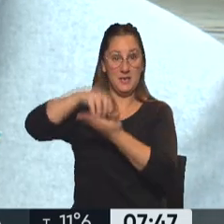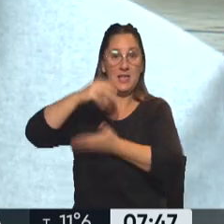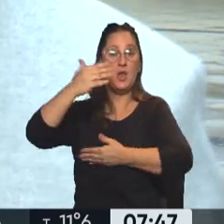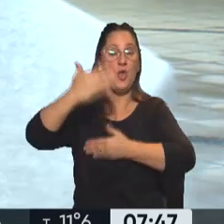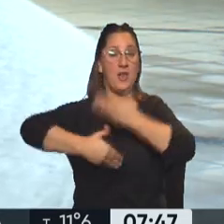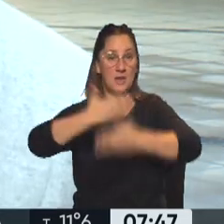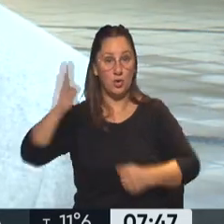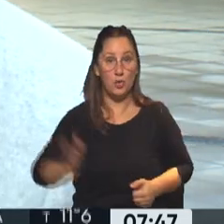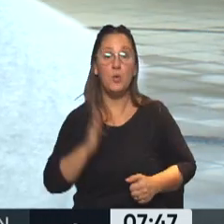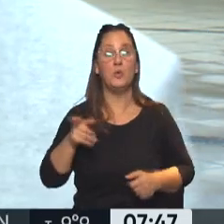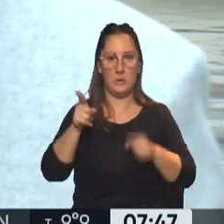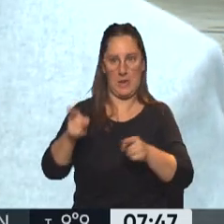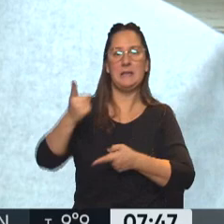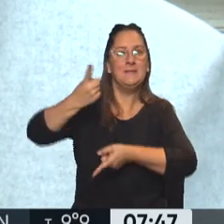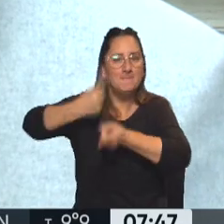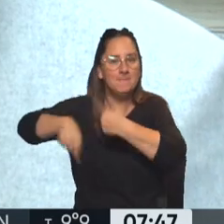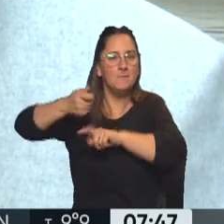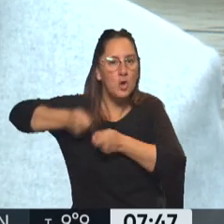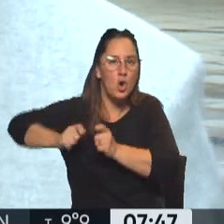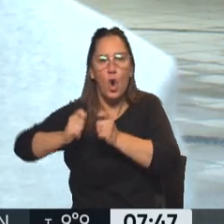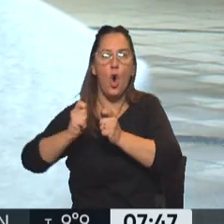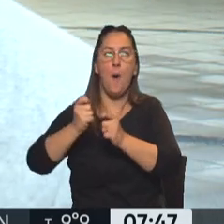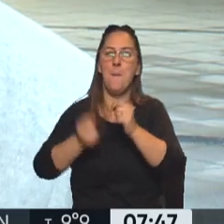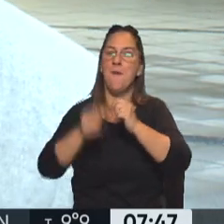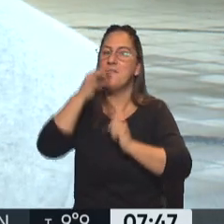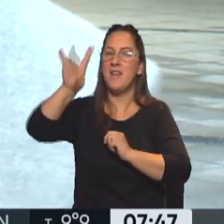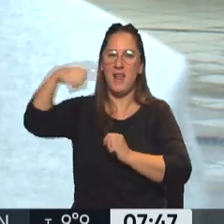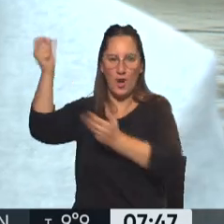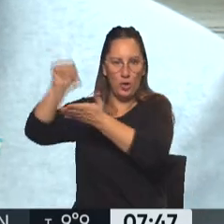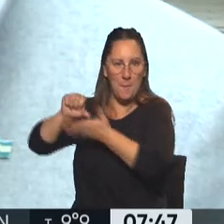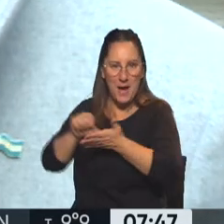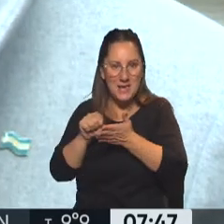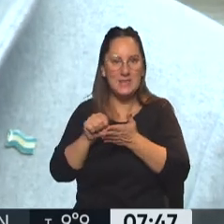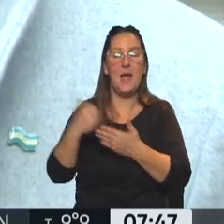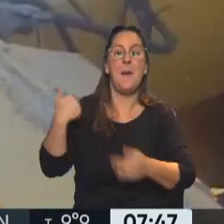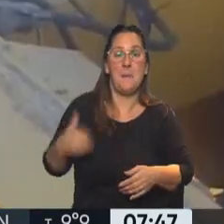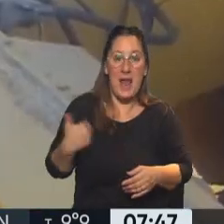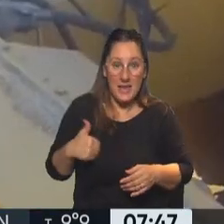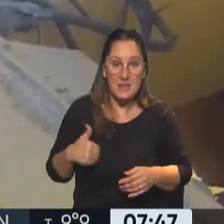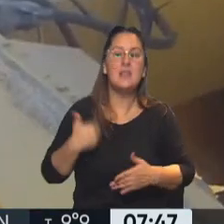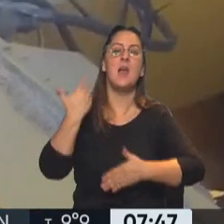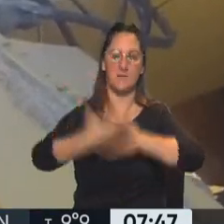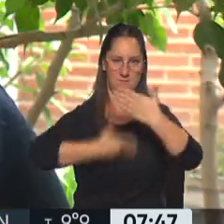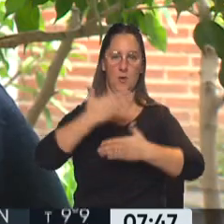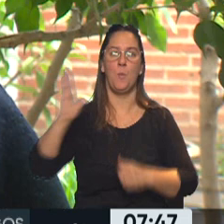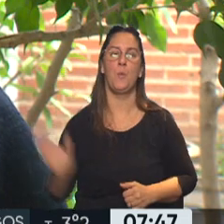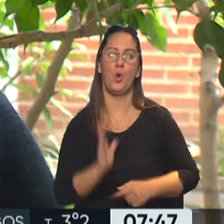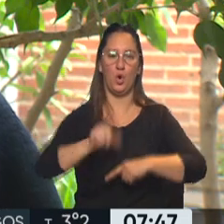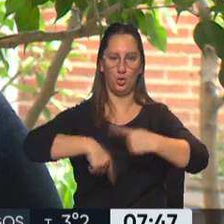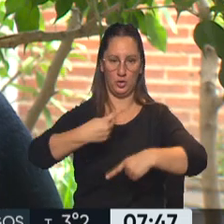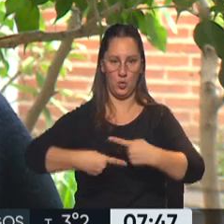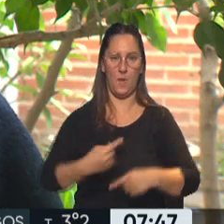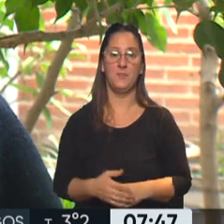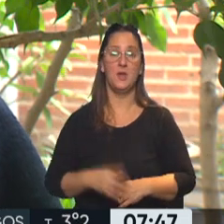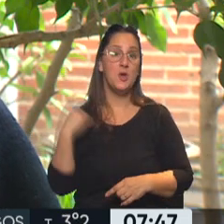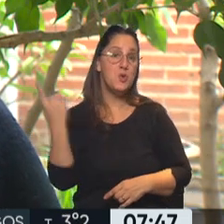Productivo es el que justamente gestiona las importaciones para que la Argentina pueda seguir produciendo. Son